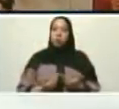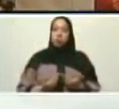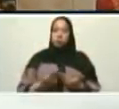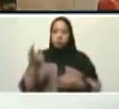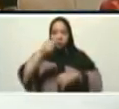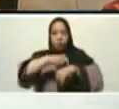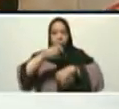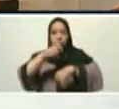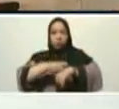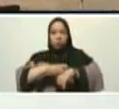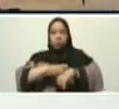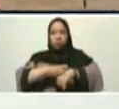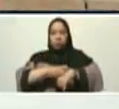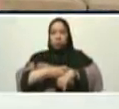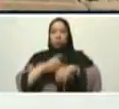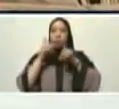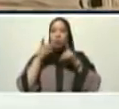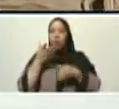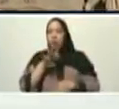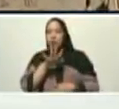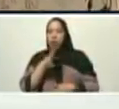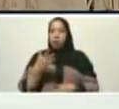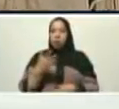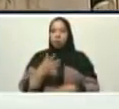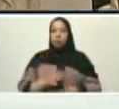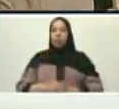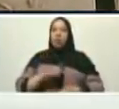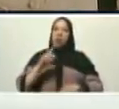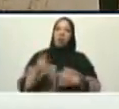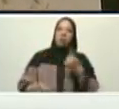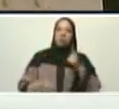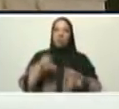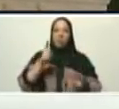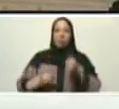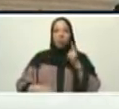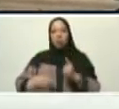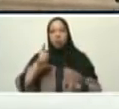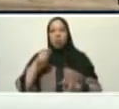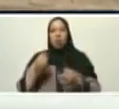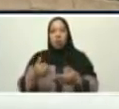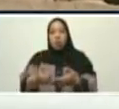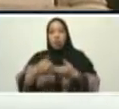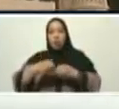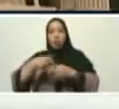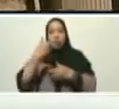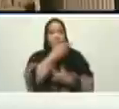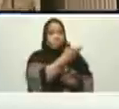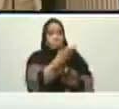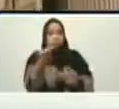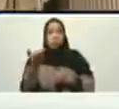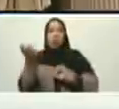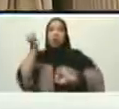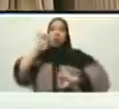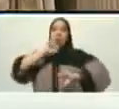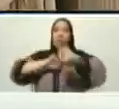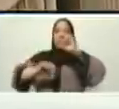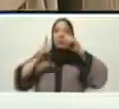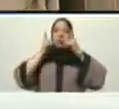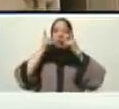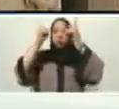hora de vez en cuando y de cuando en vez de tomar las armas para defender su derecho